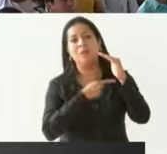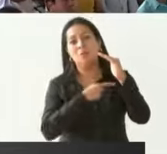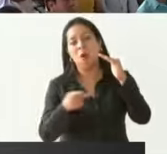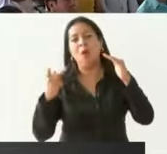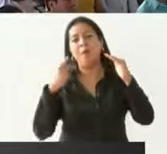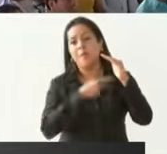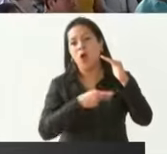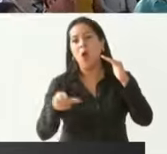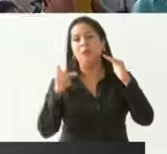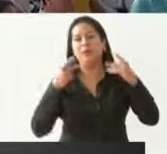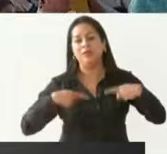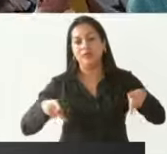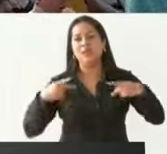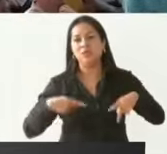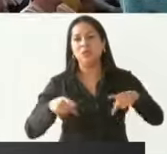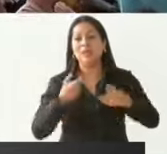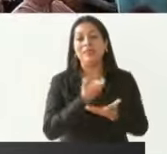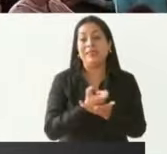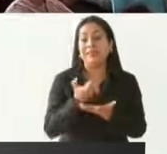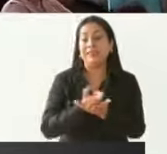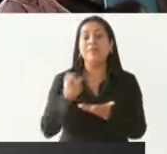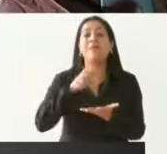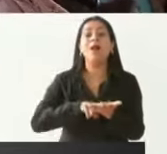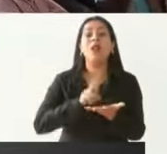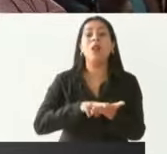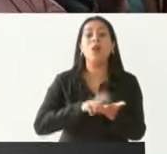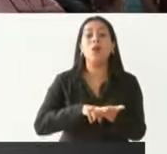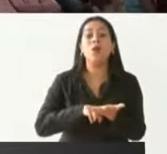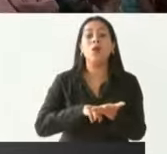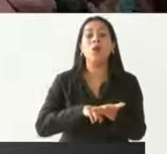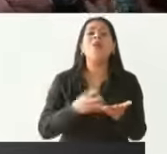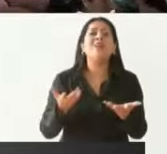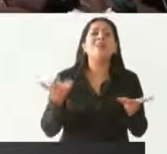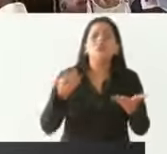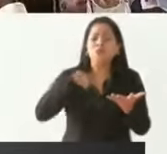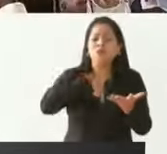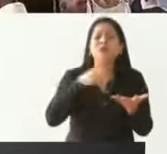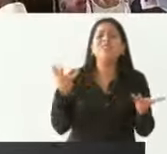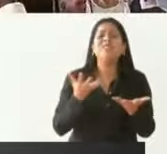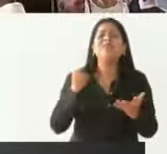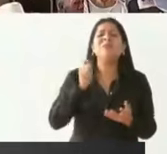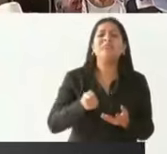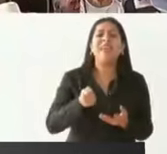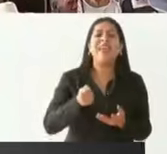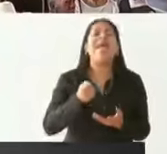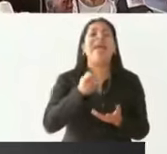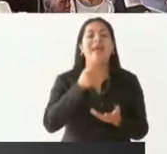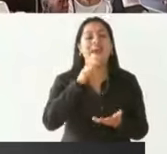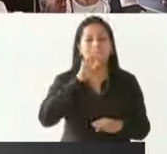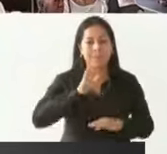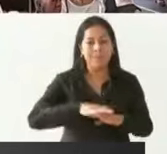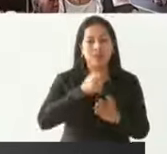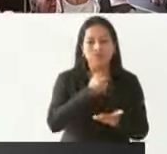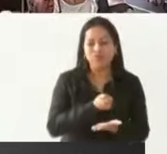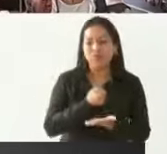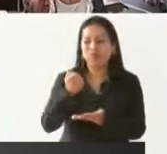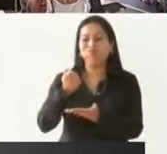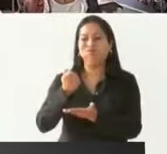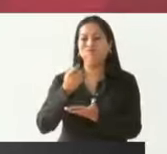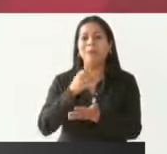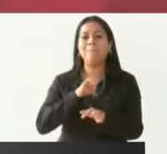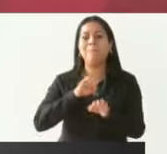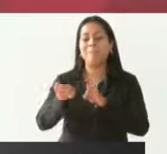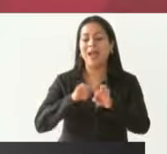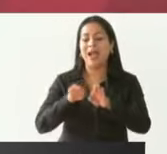la gente, la caída del salario. ¿Qué hicimos? Aumentar el salario